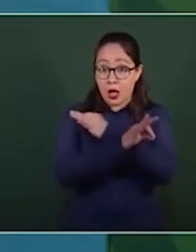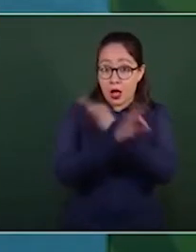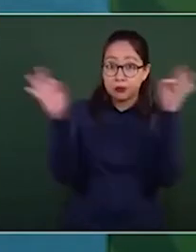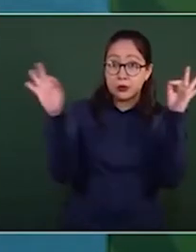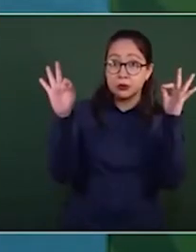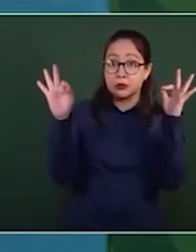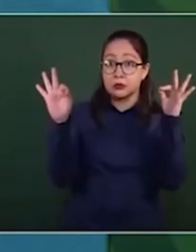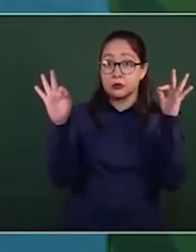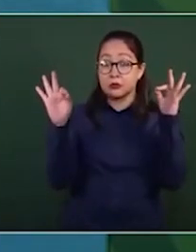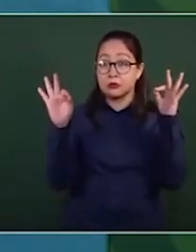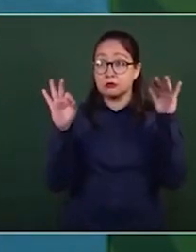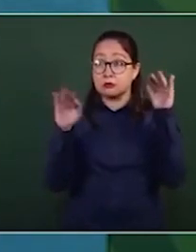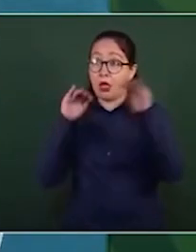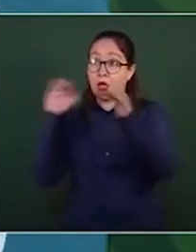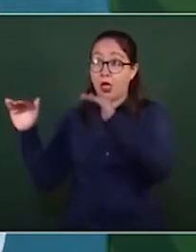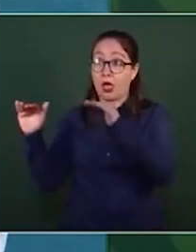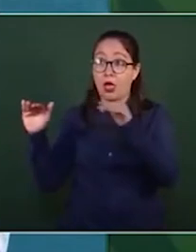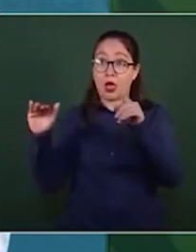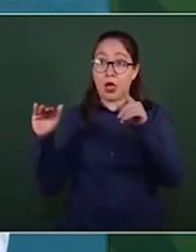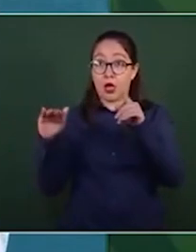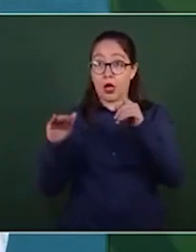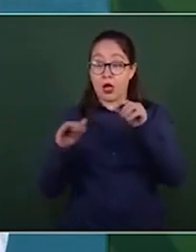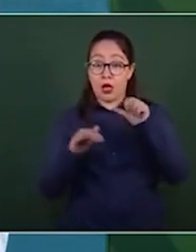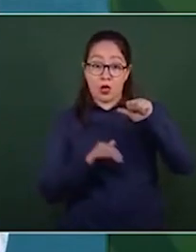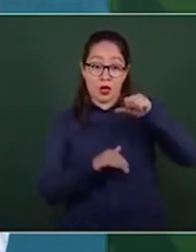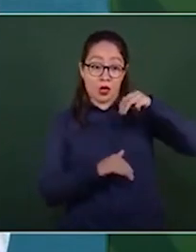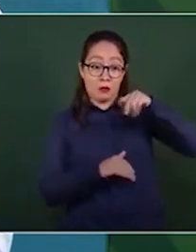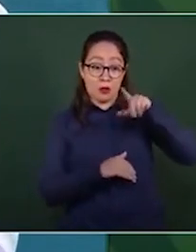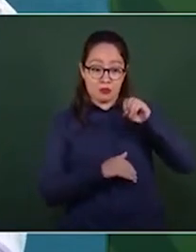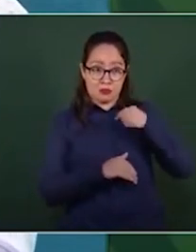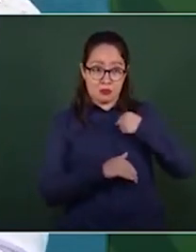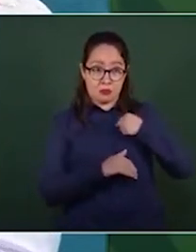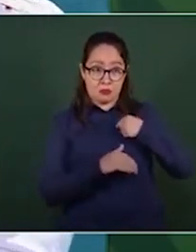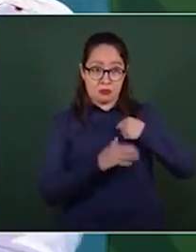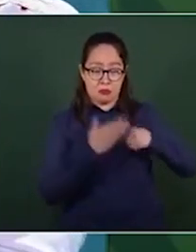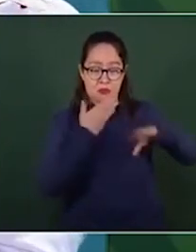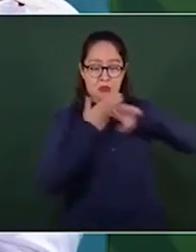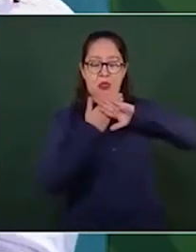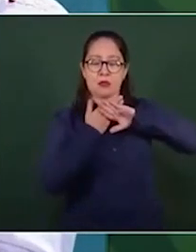y es una situación muy